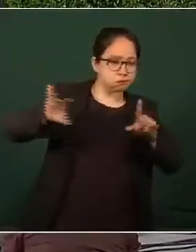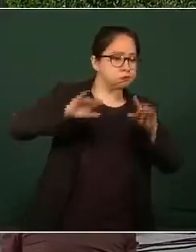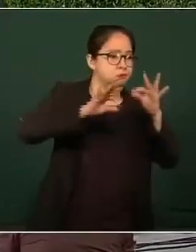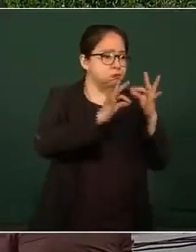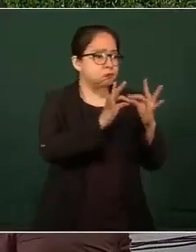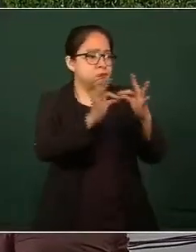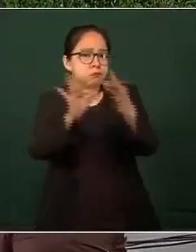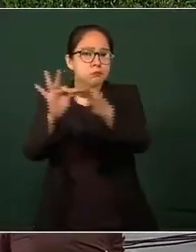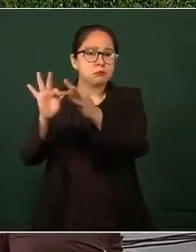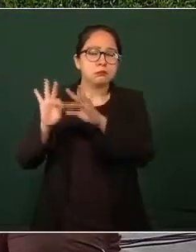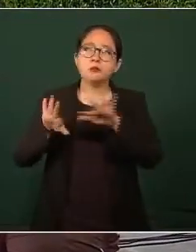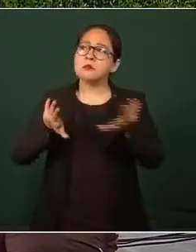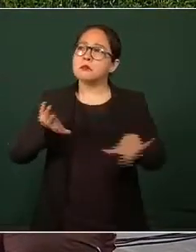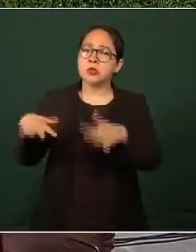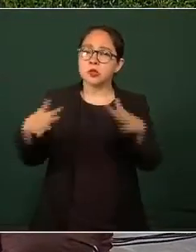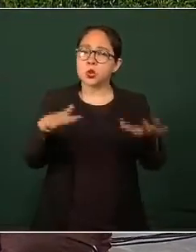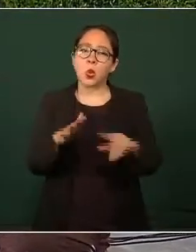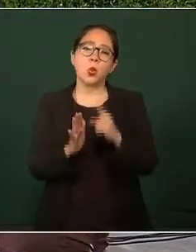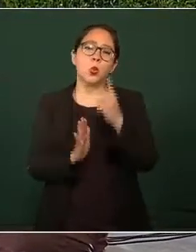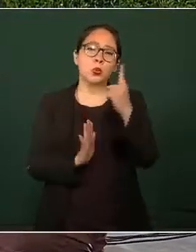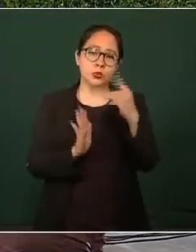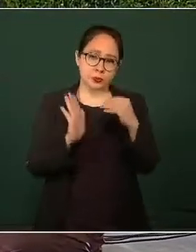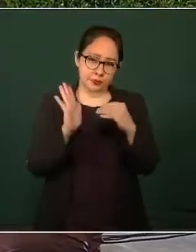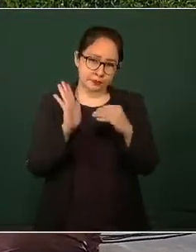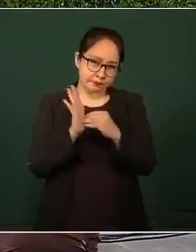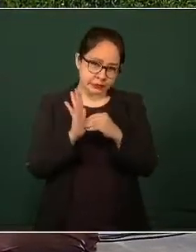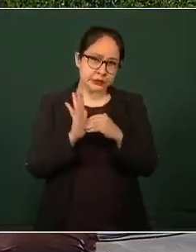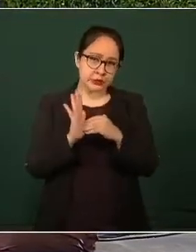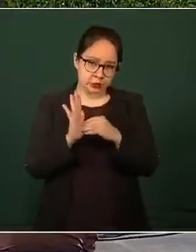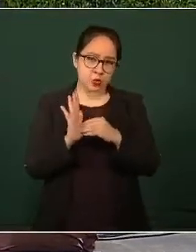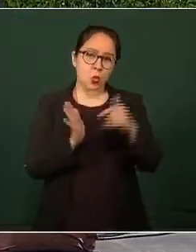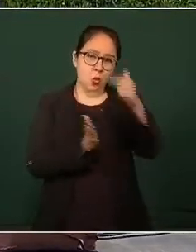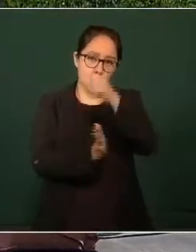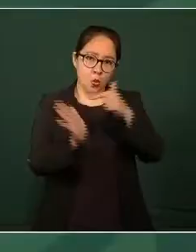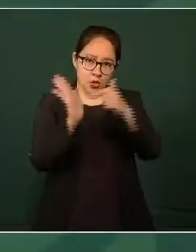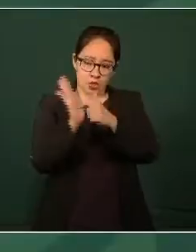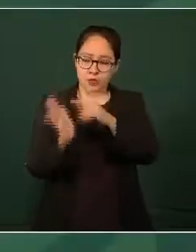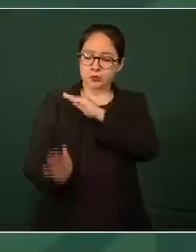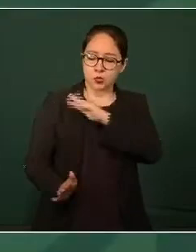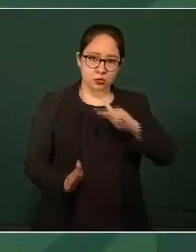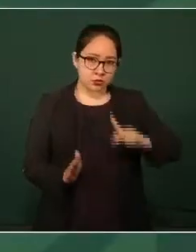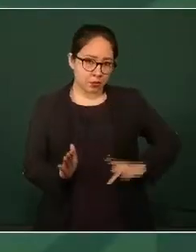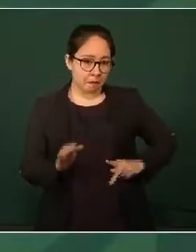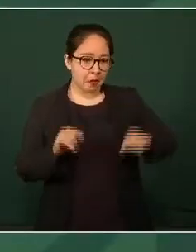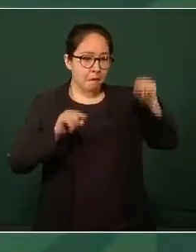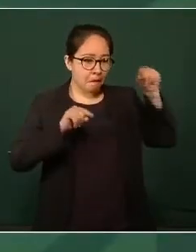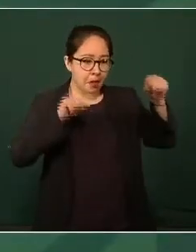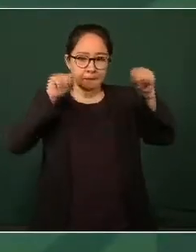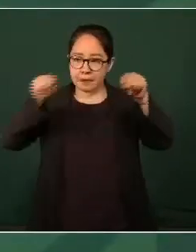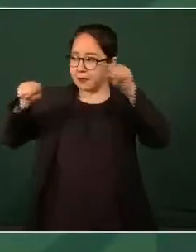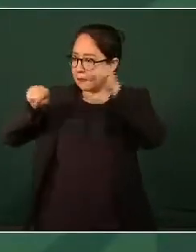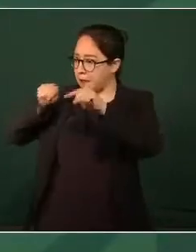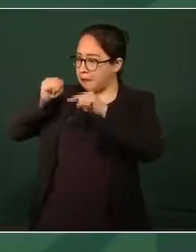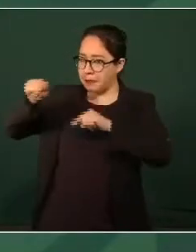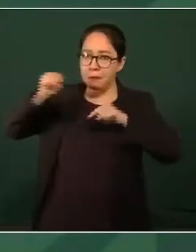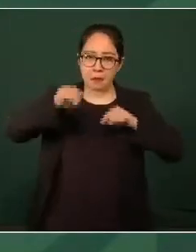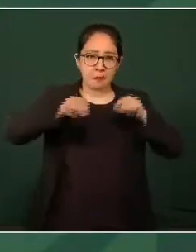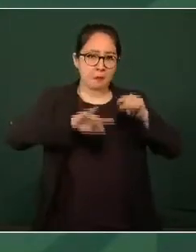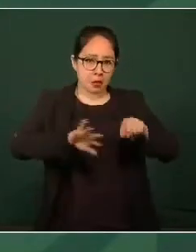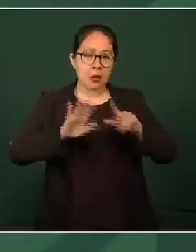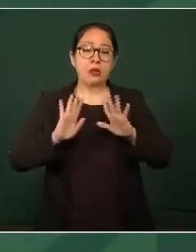cerca de mil municipios en donde se